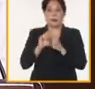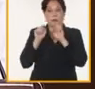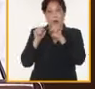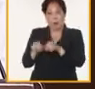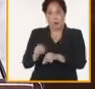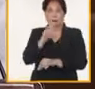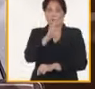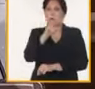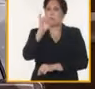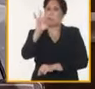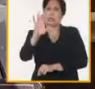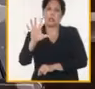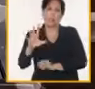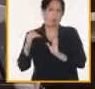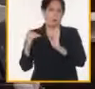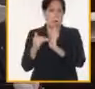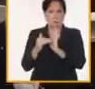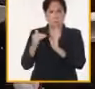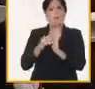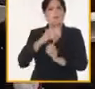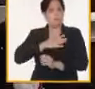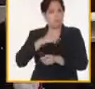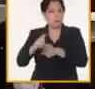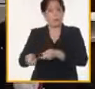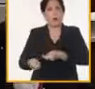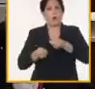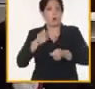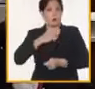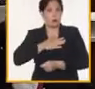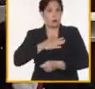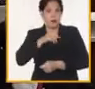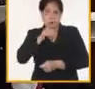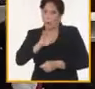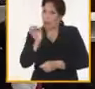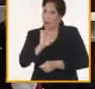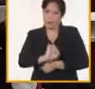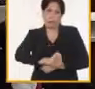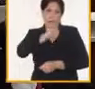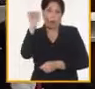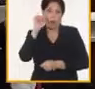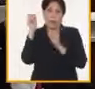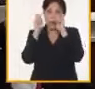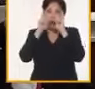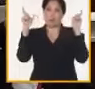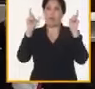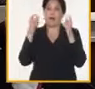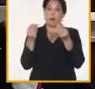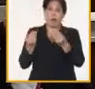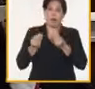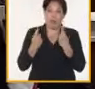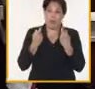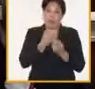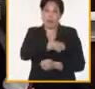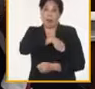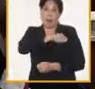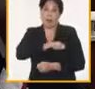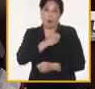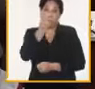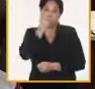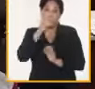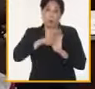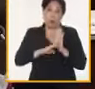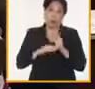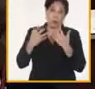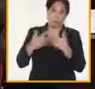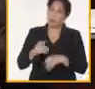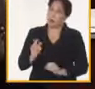con más de 275.000 usufructuarios, no lográndose aún el impacto que se demanda en los diferentes programas